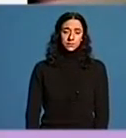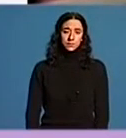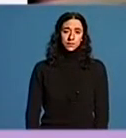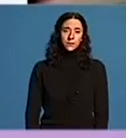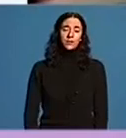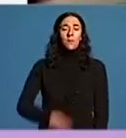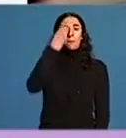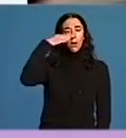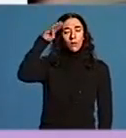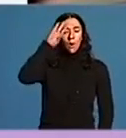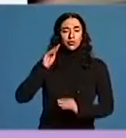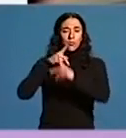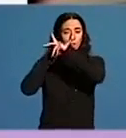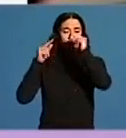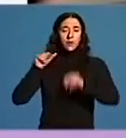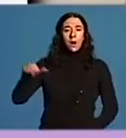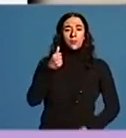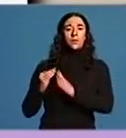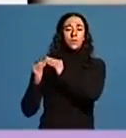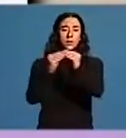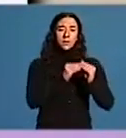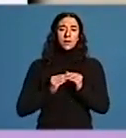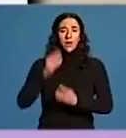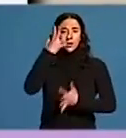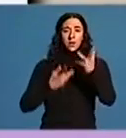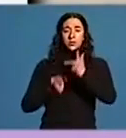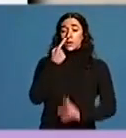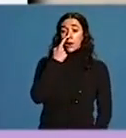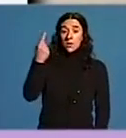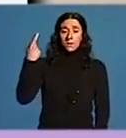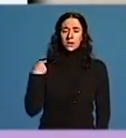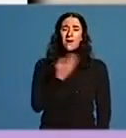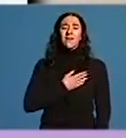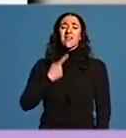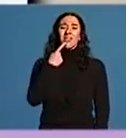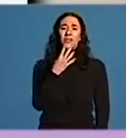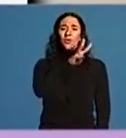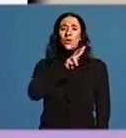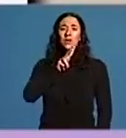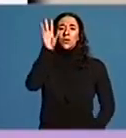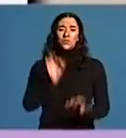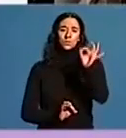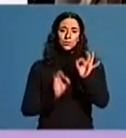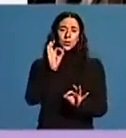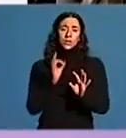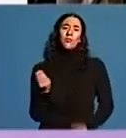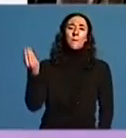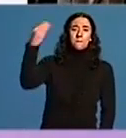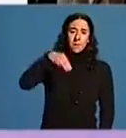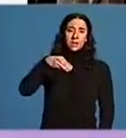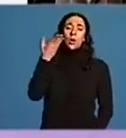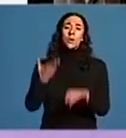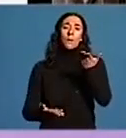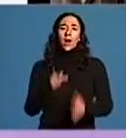O padroado da Fundación TIC aprobou por unanimidade as contas do pasado exercicio que supoñen un incremento do 42%